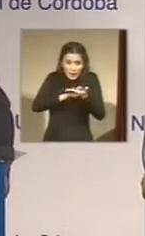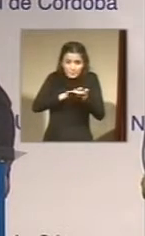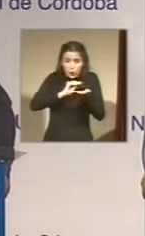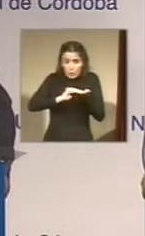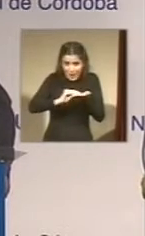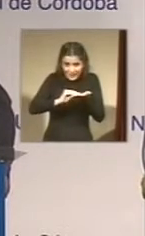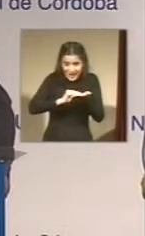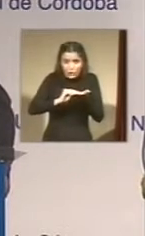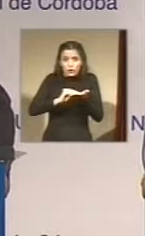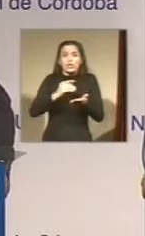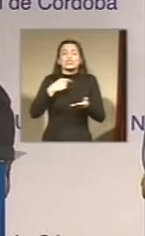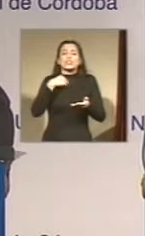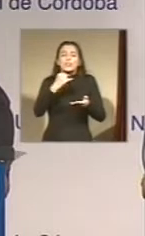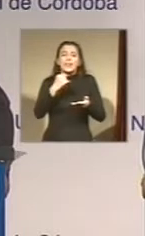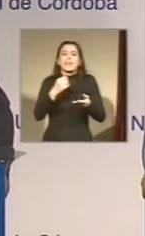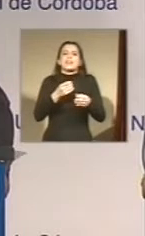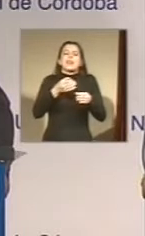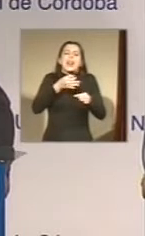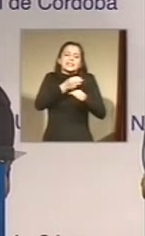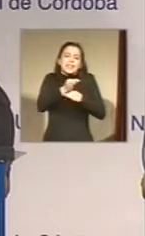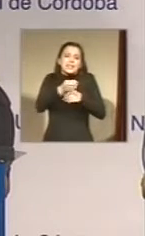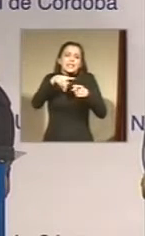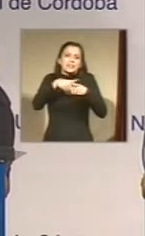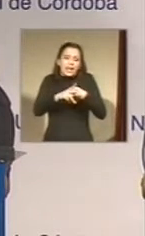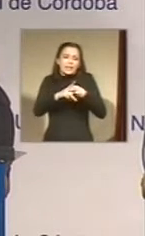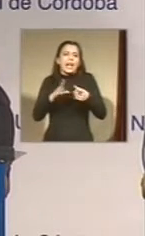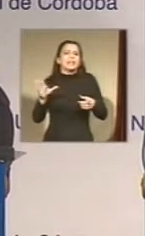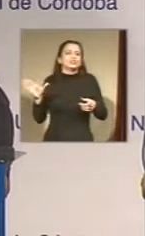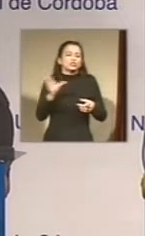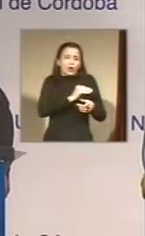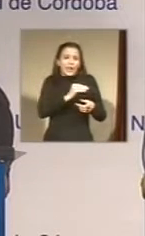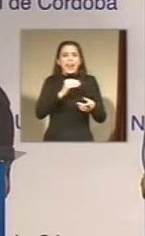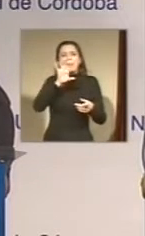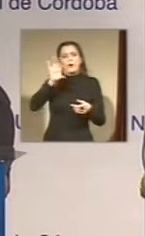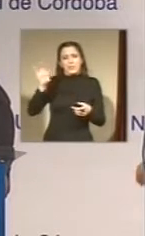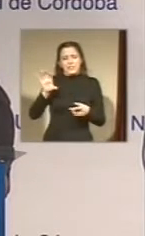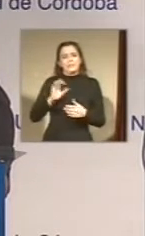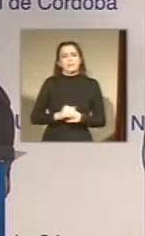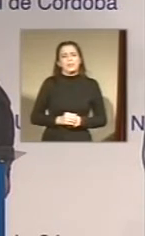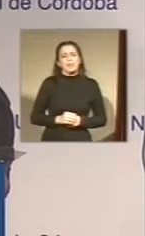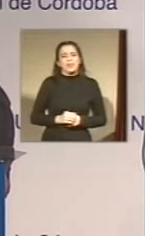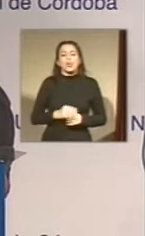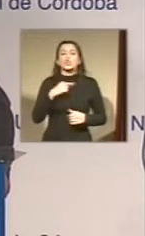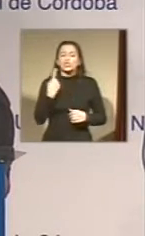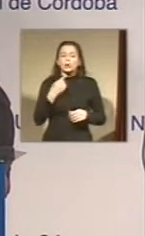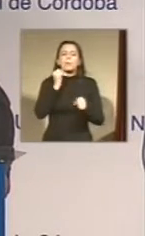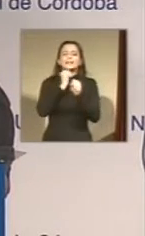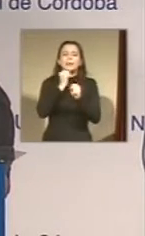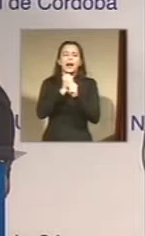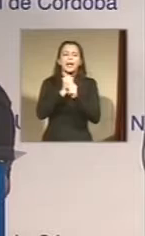reimplantación de la enseñanza técnica en todo el ámbito provincial. Vamos a trabajar para que las escuelas